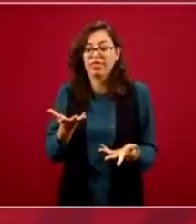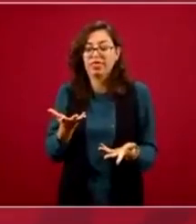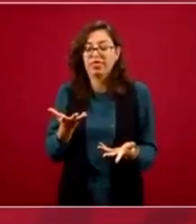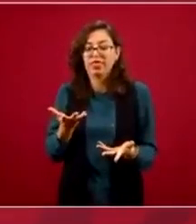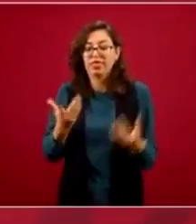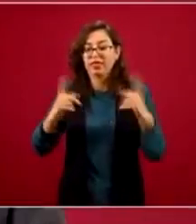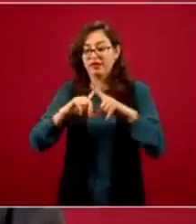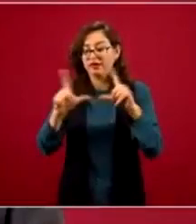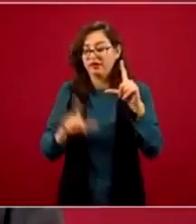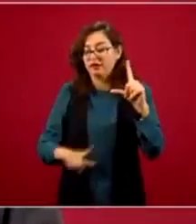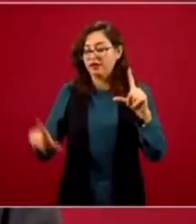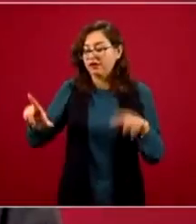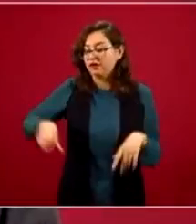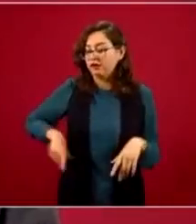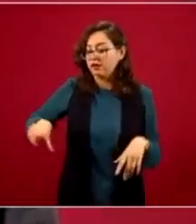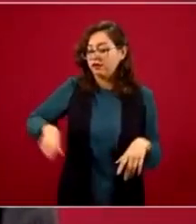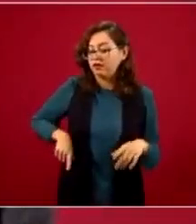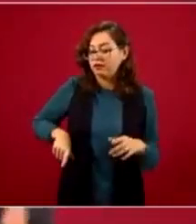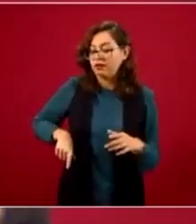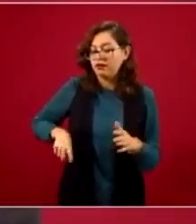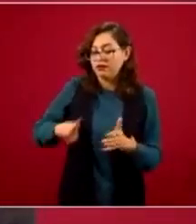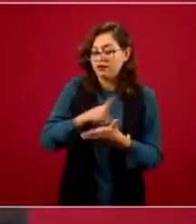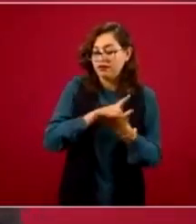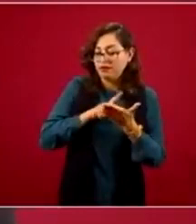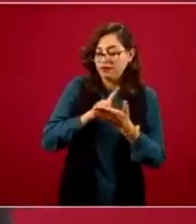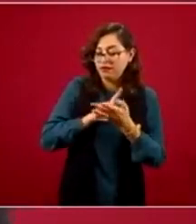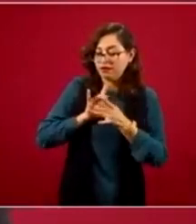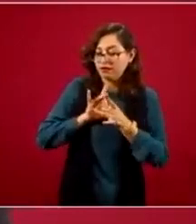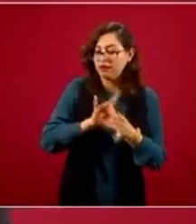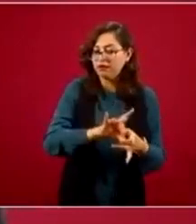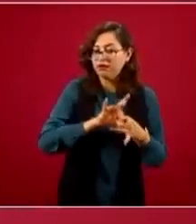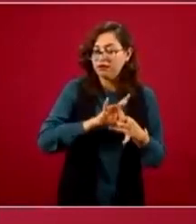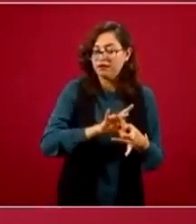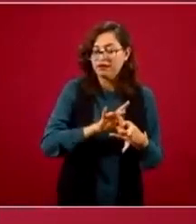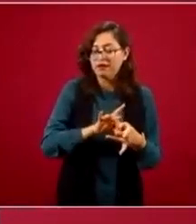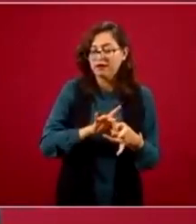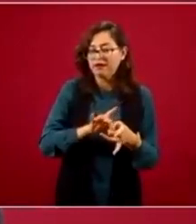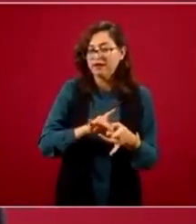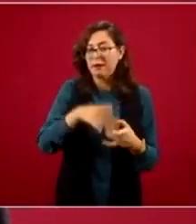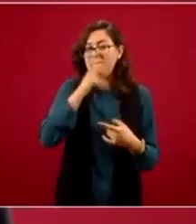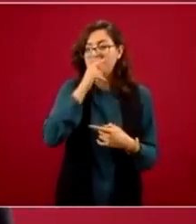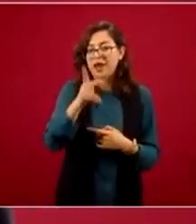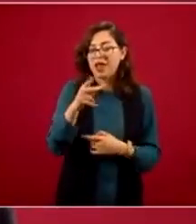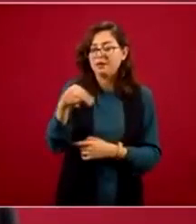porque en efecto,